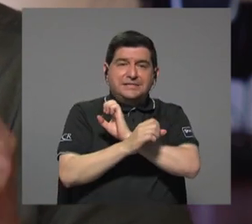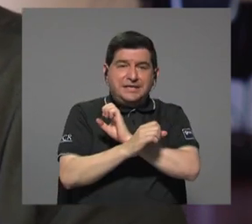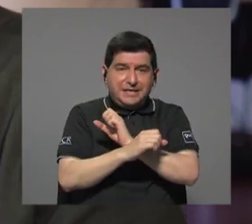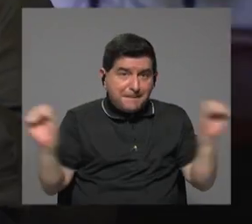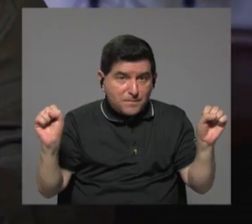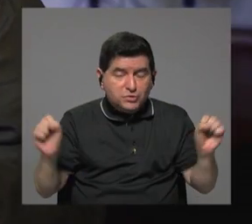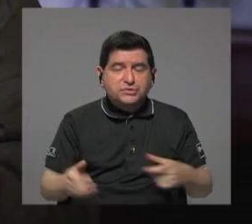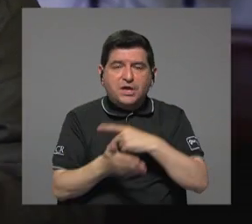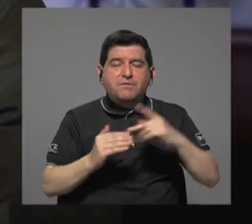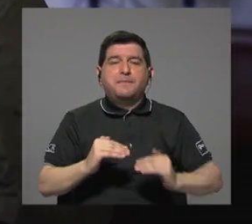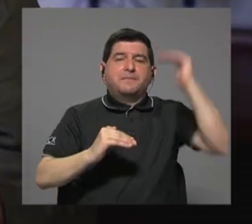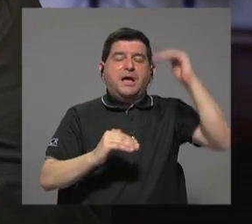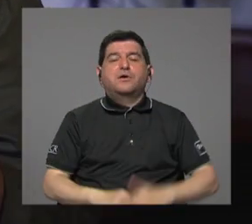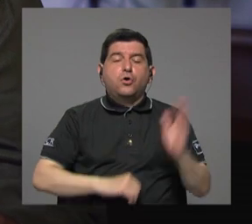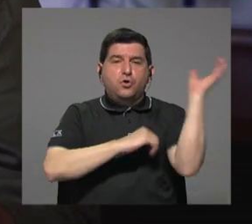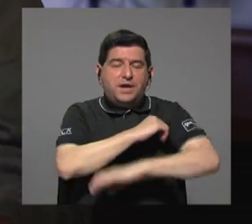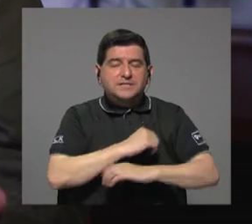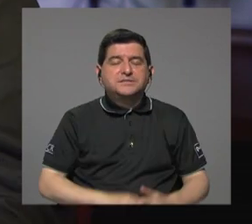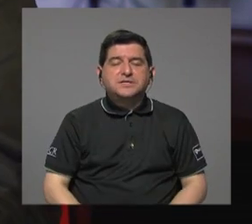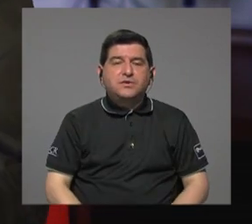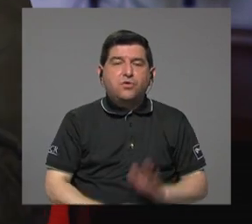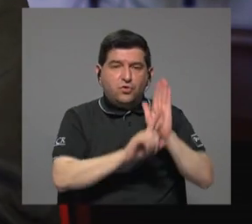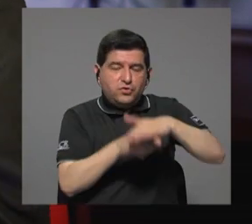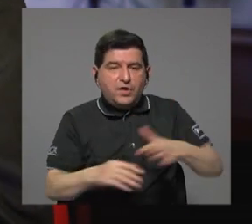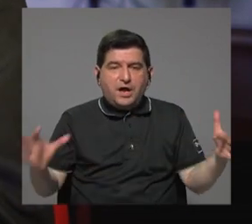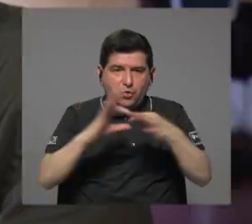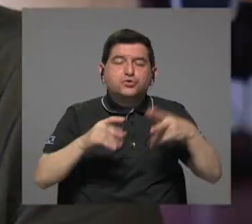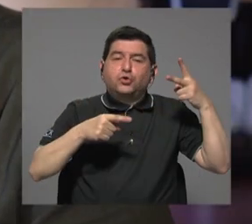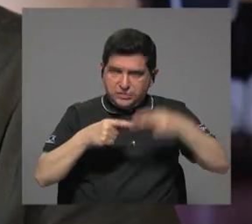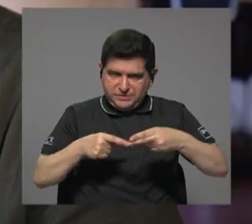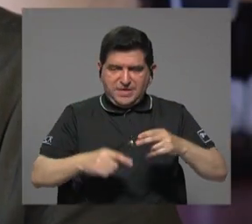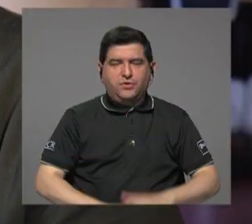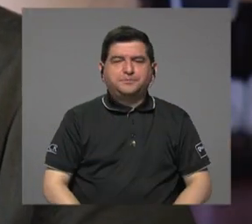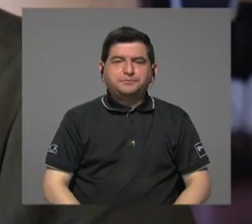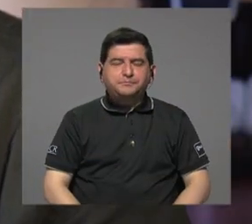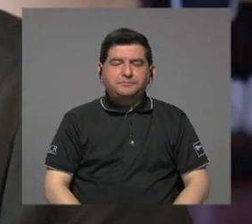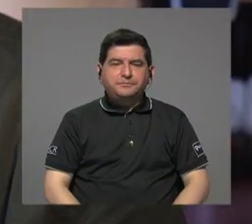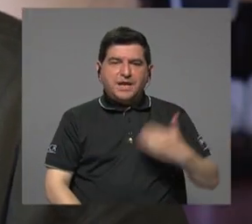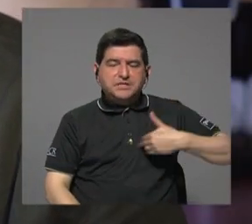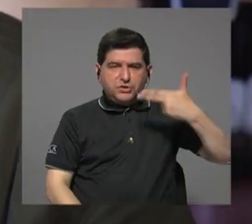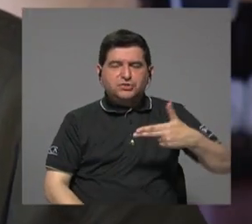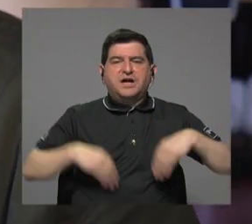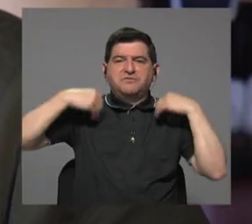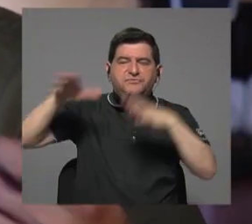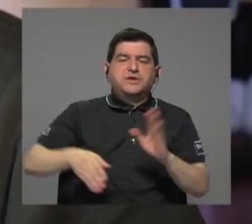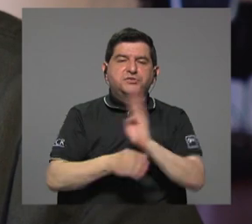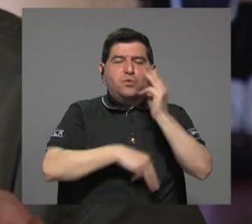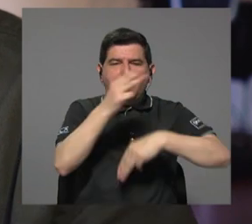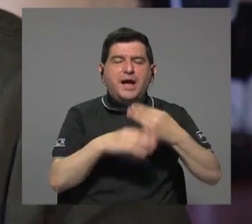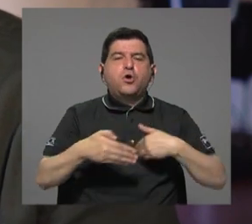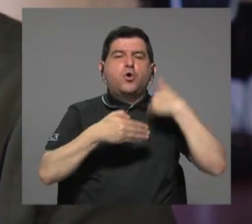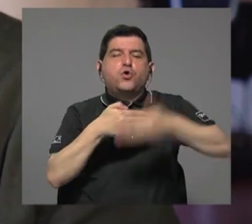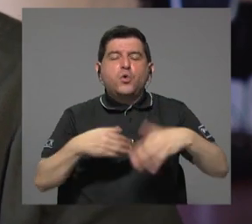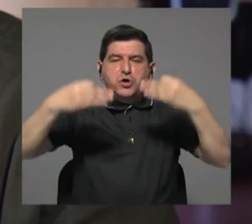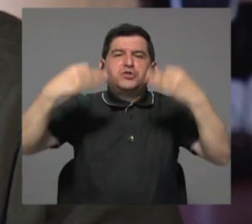aumentos de salario. Una sanción por acoso sexual hubiera sido el despido. Chávez renunció al Banco Mundial días después